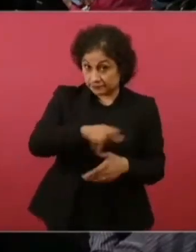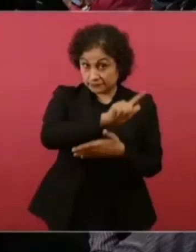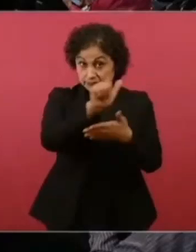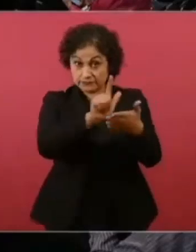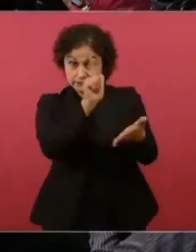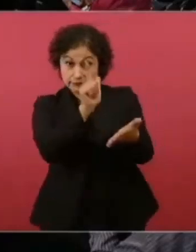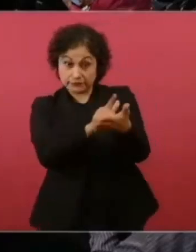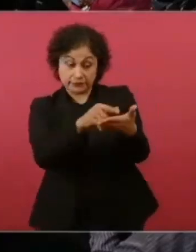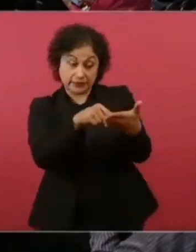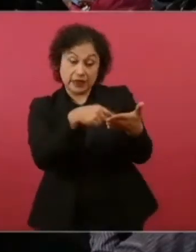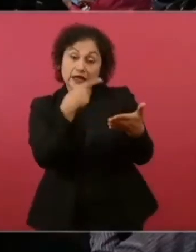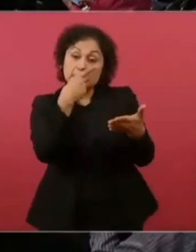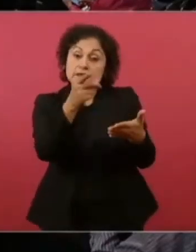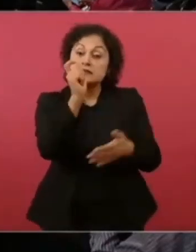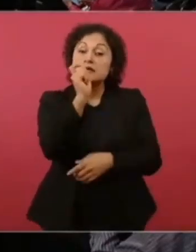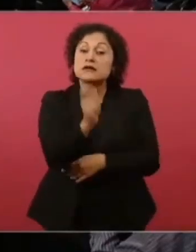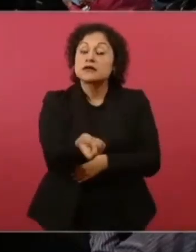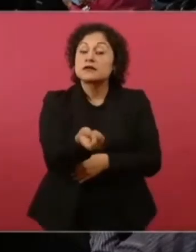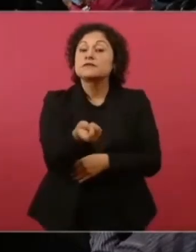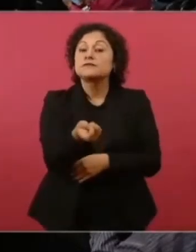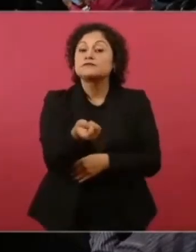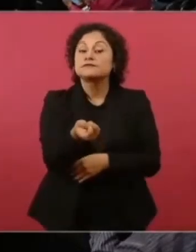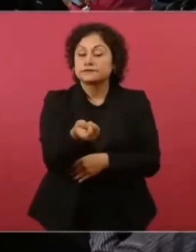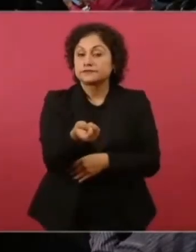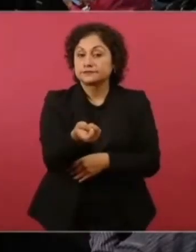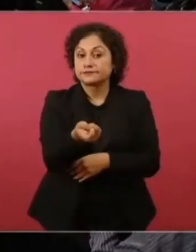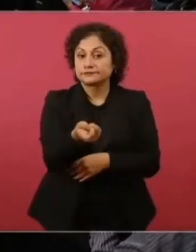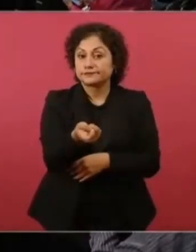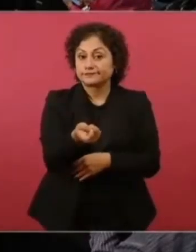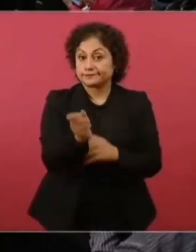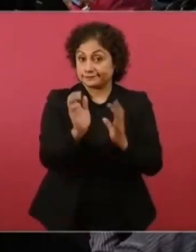ya hay contratos